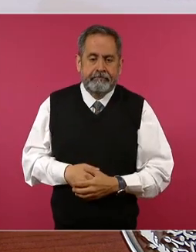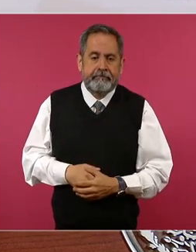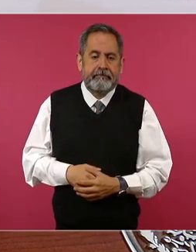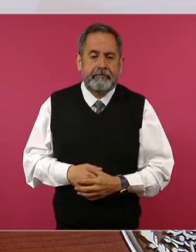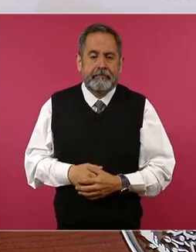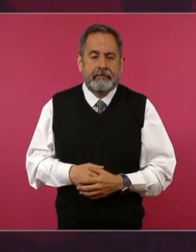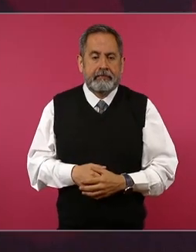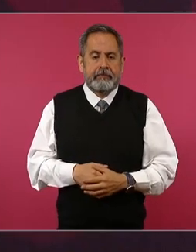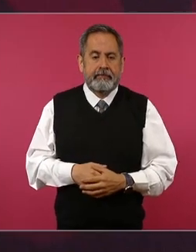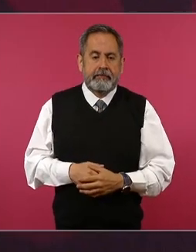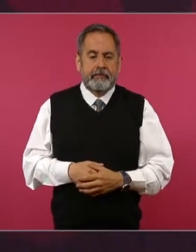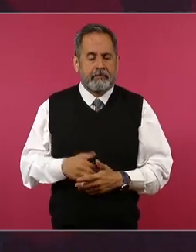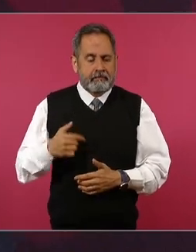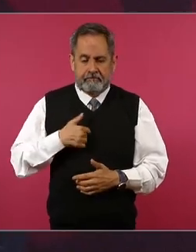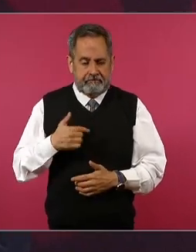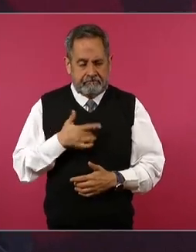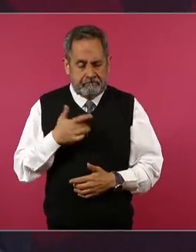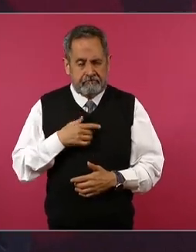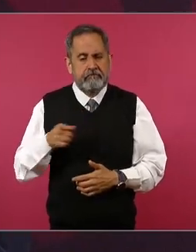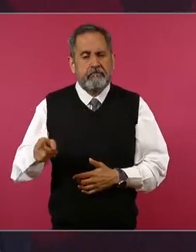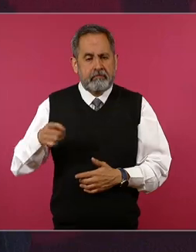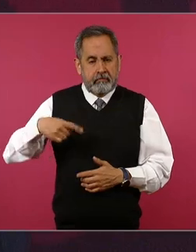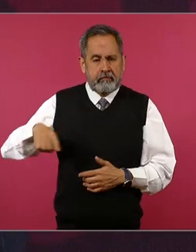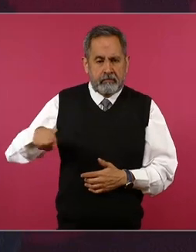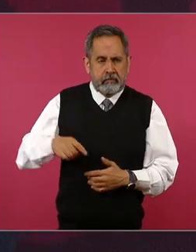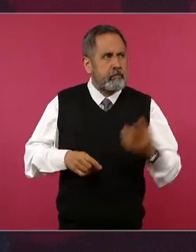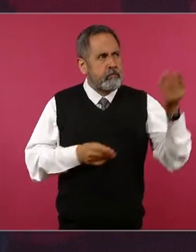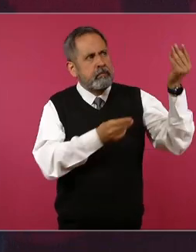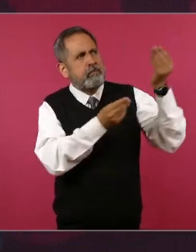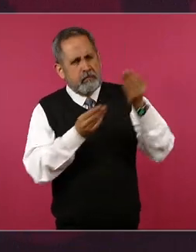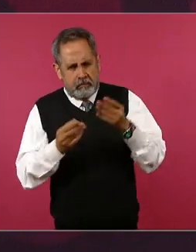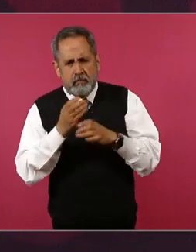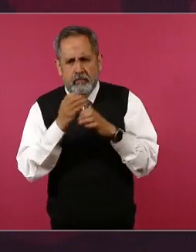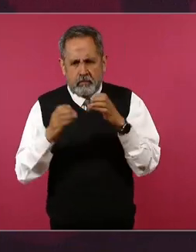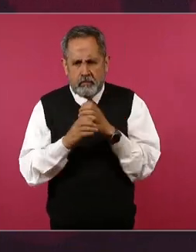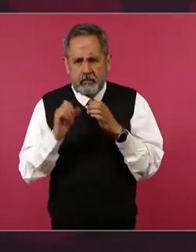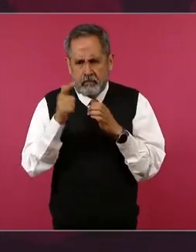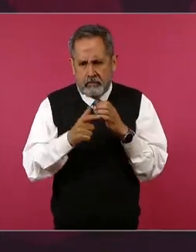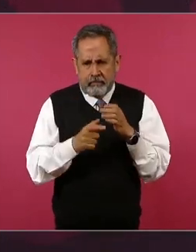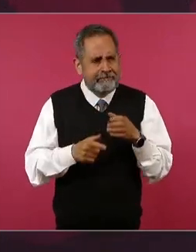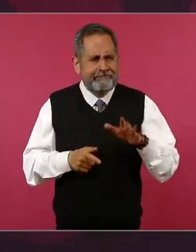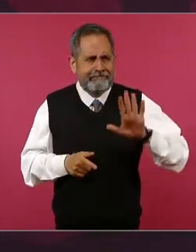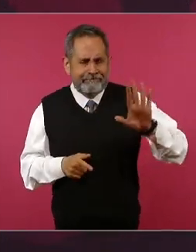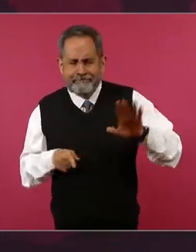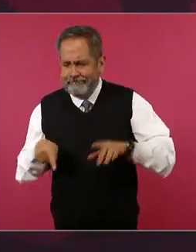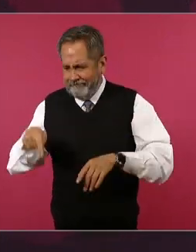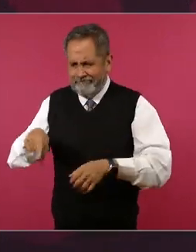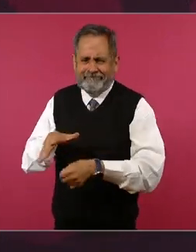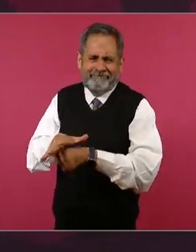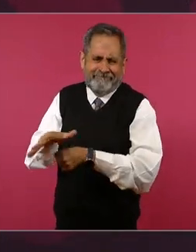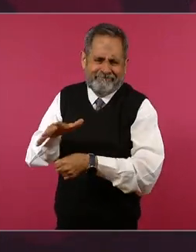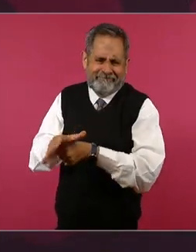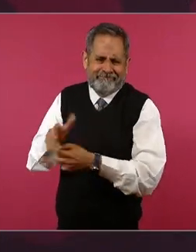y yo sostengo que sí nos trajeron civilización pero ya había muchísima civilización